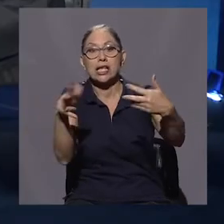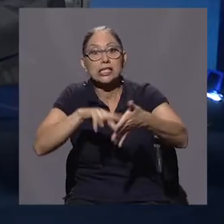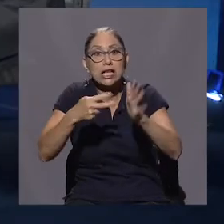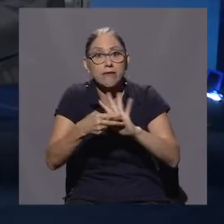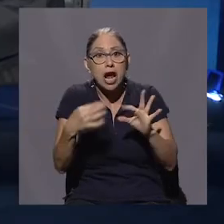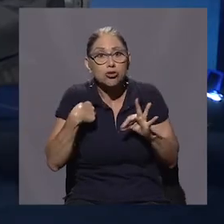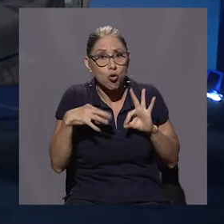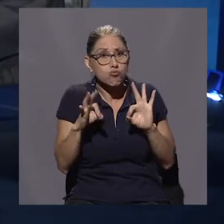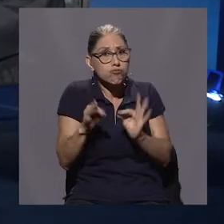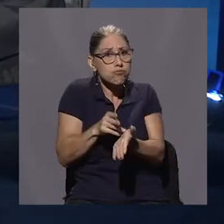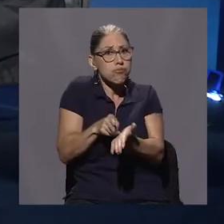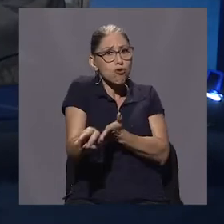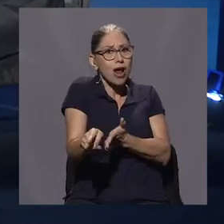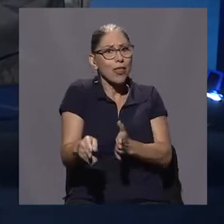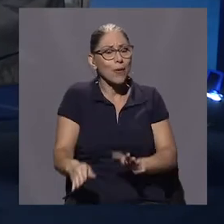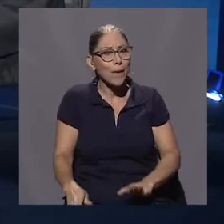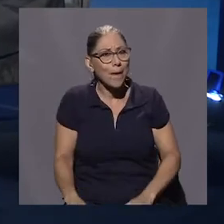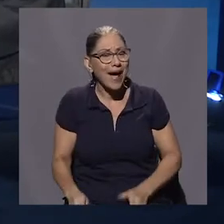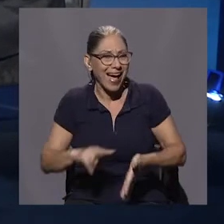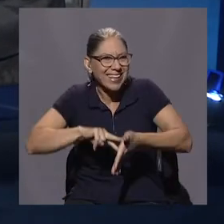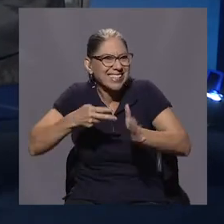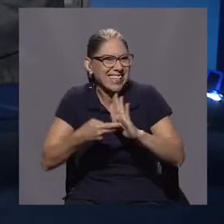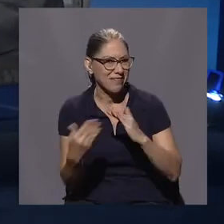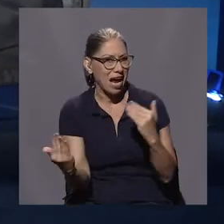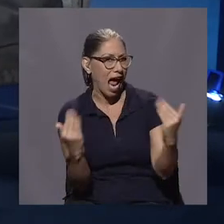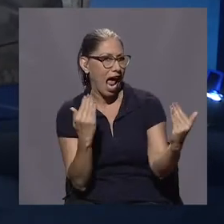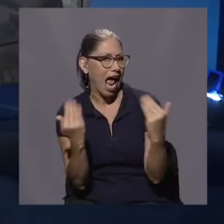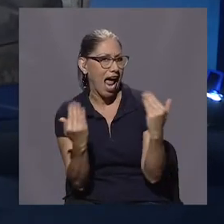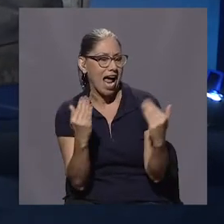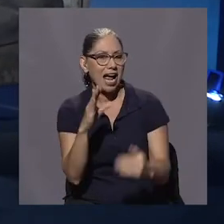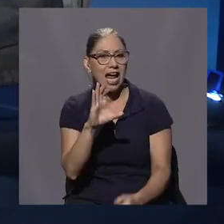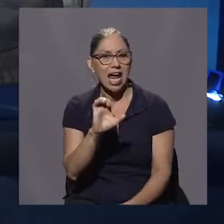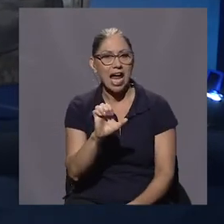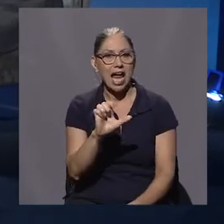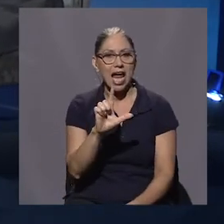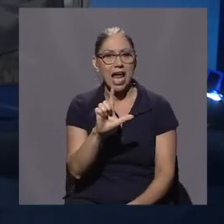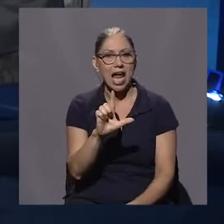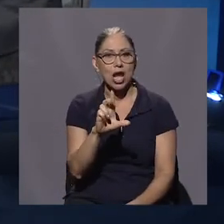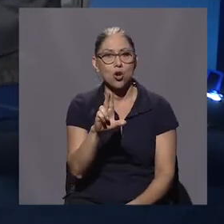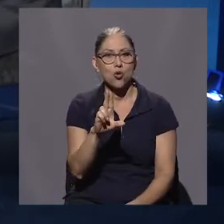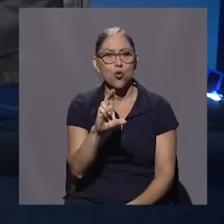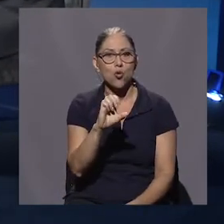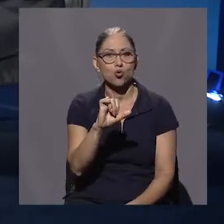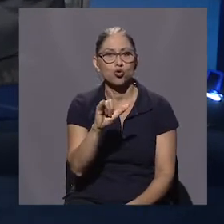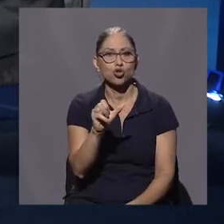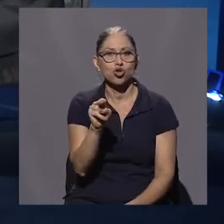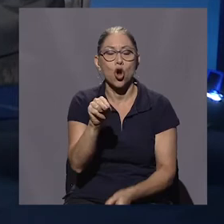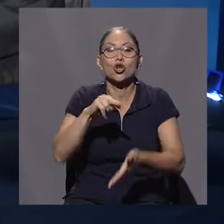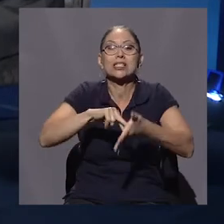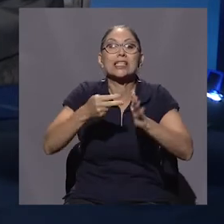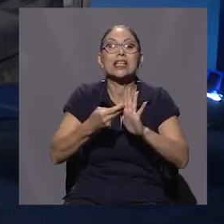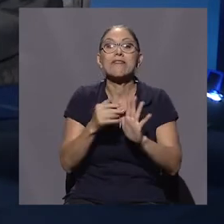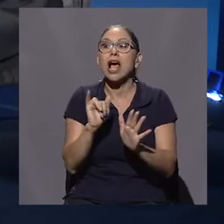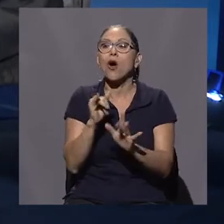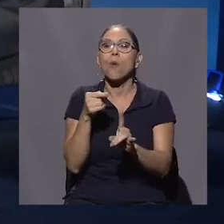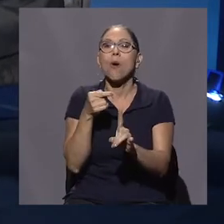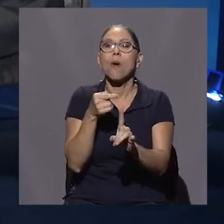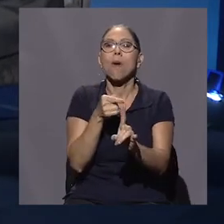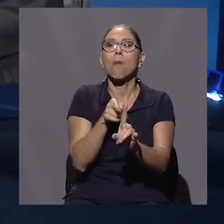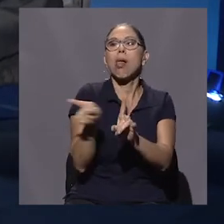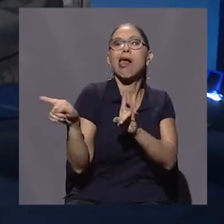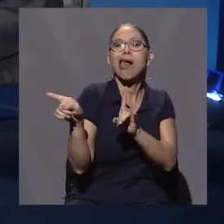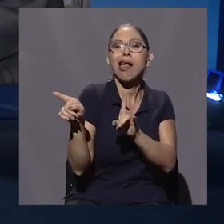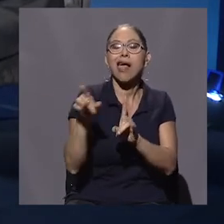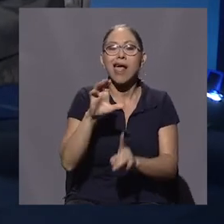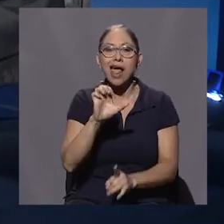la ilusión que es, ¿qué es ilusión? Es eludir. Y yo en el libro hago todo un análisis largo de lo